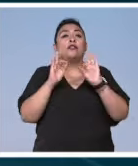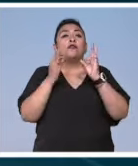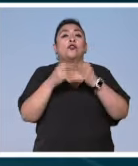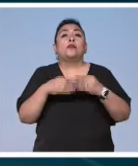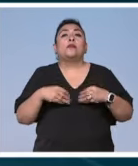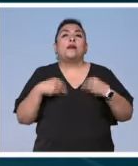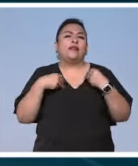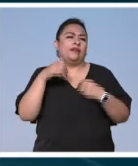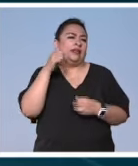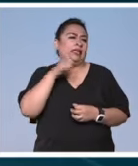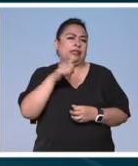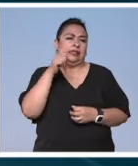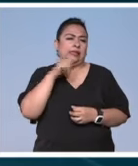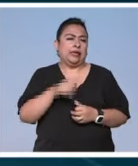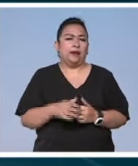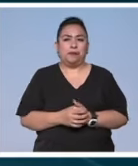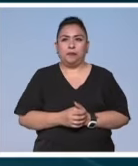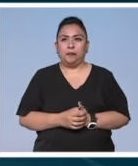vivir para siempre.